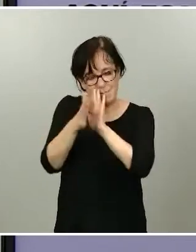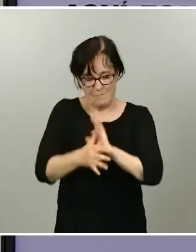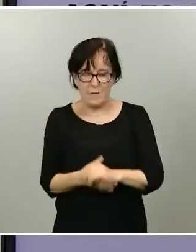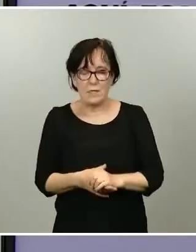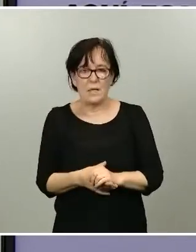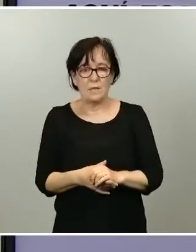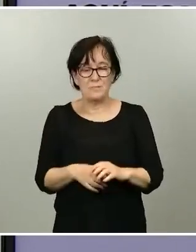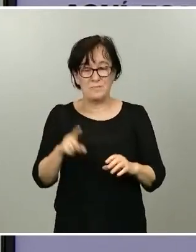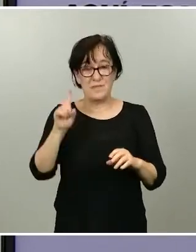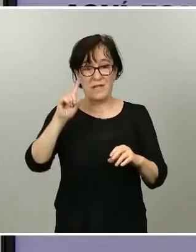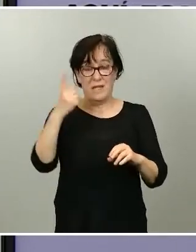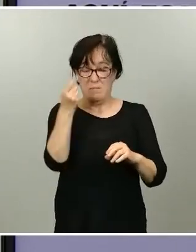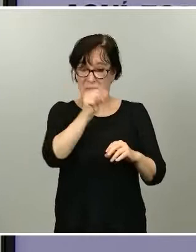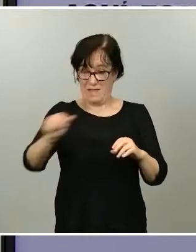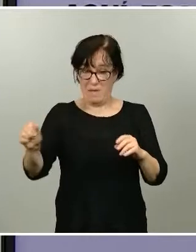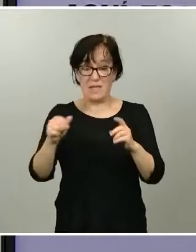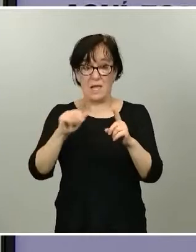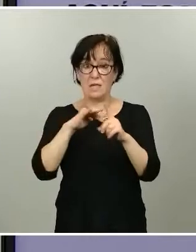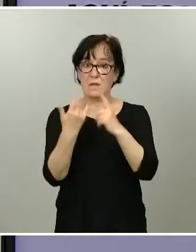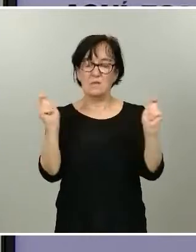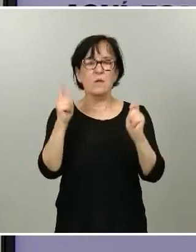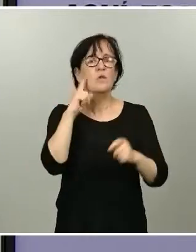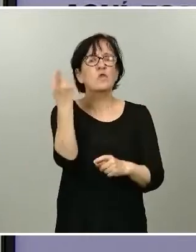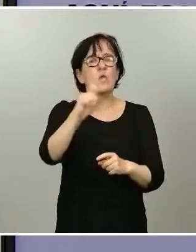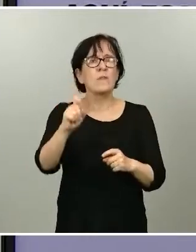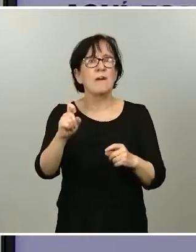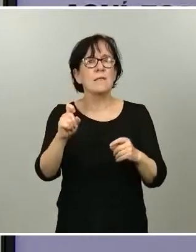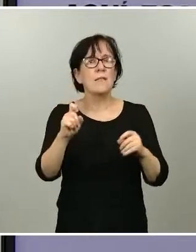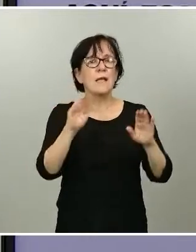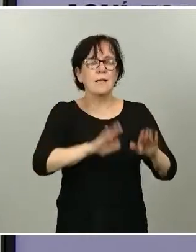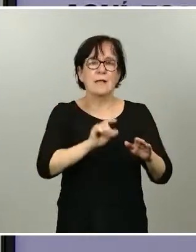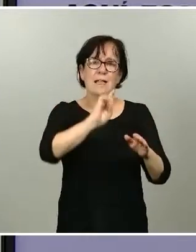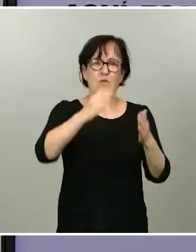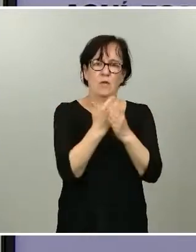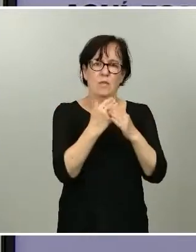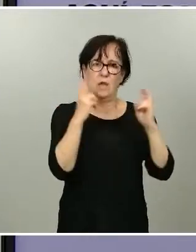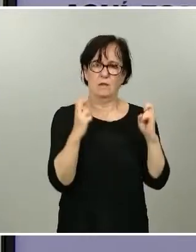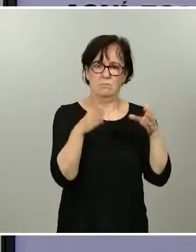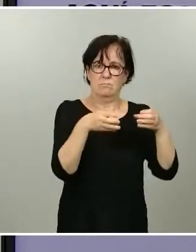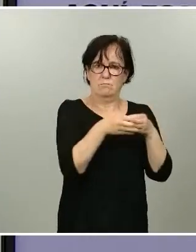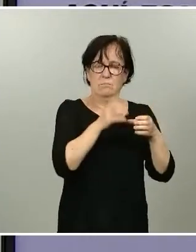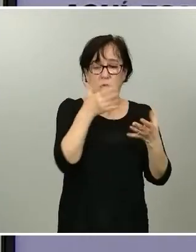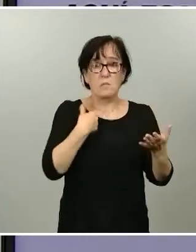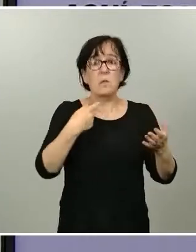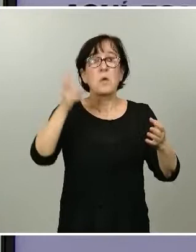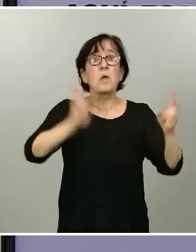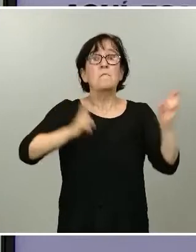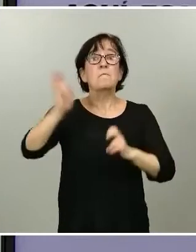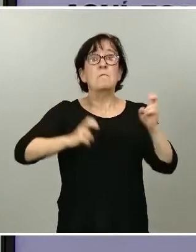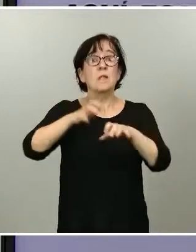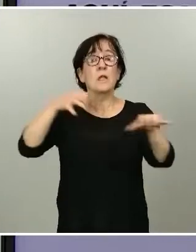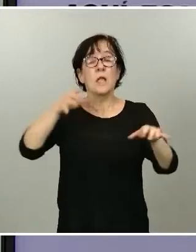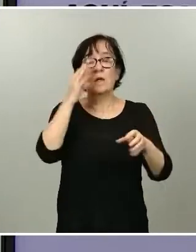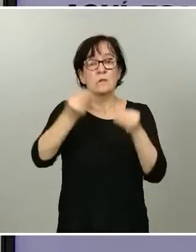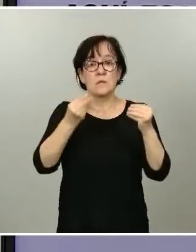tenía que confinarse en su casa. Sin embargo, a principios de mayo, en el momento que comienza la desescalada en España y